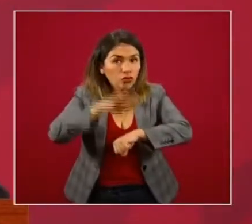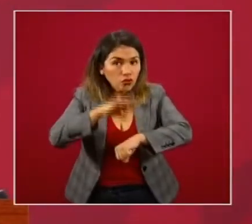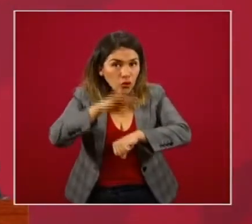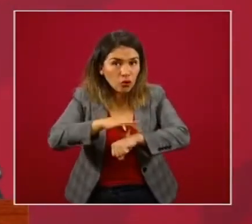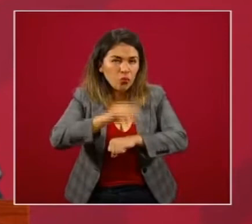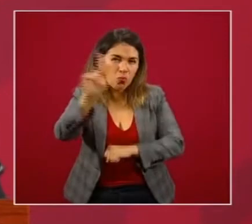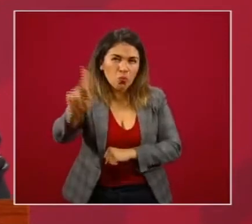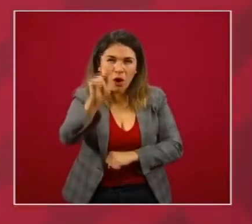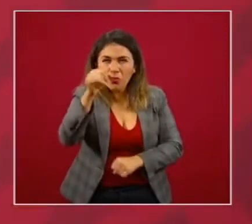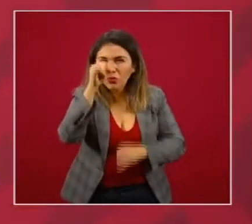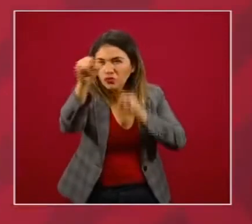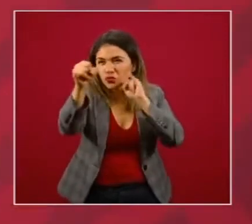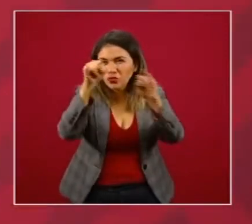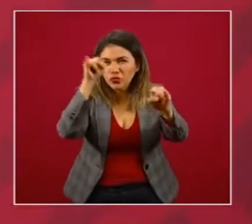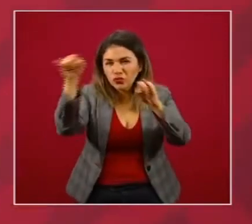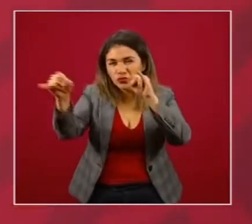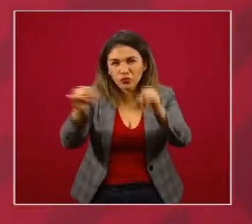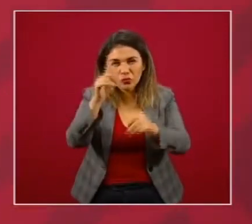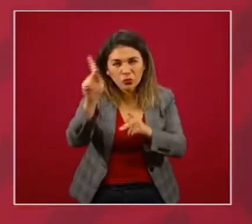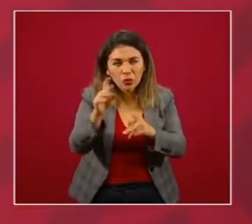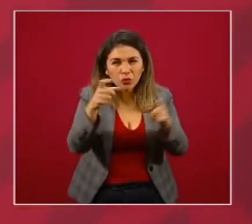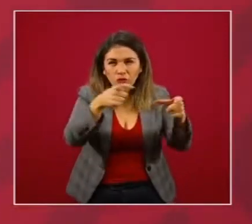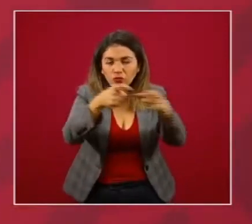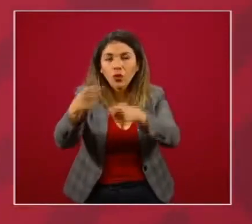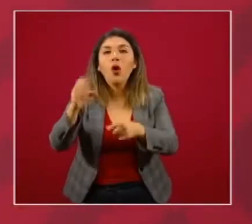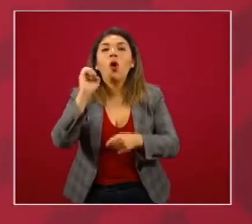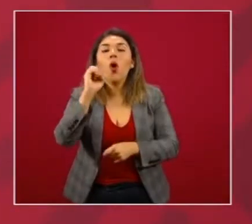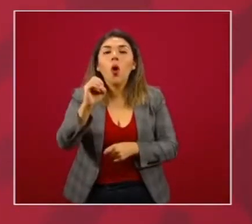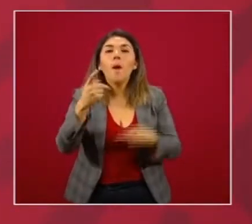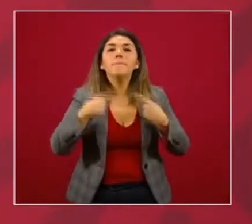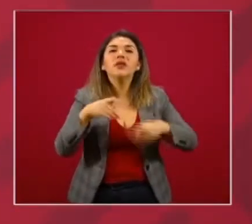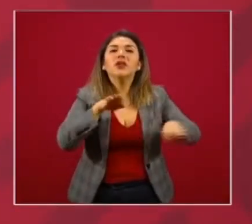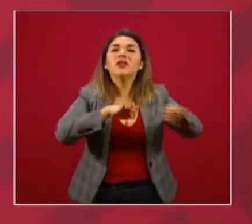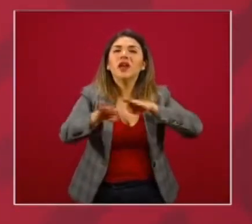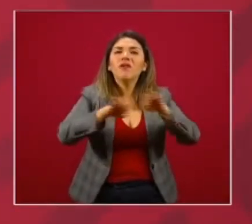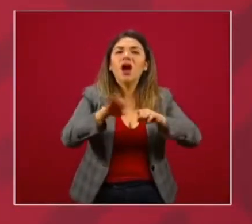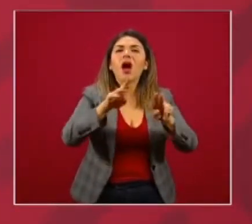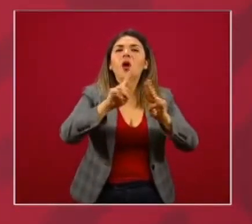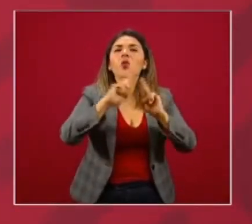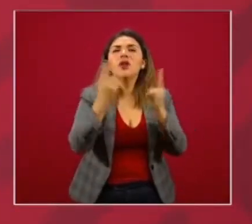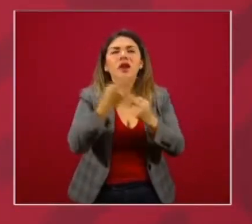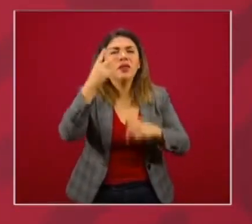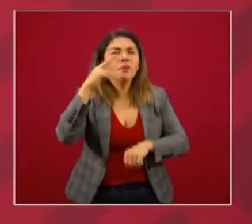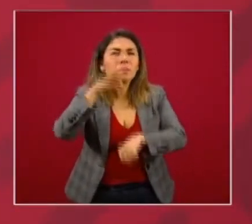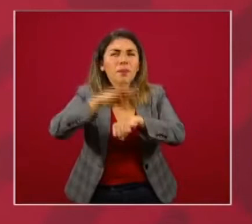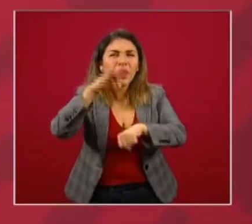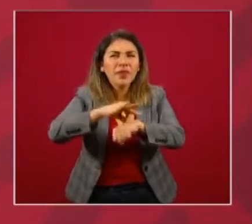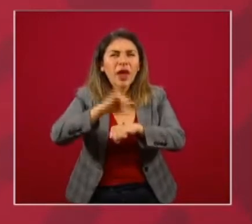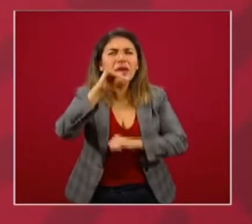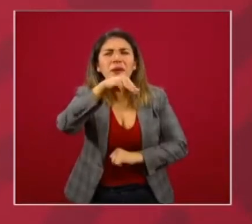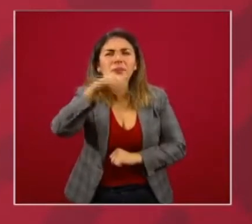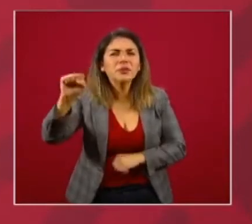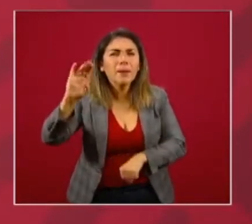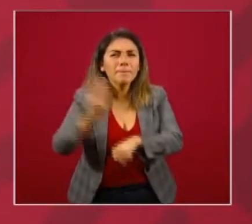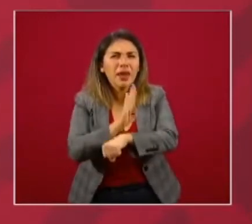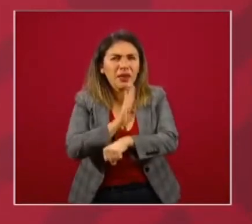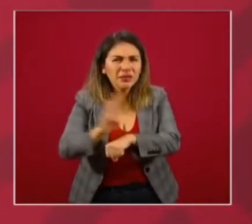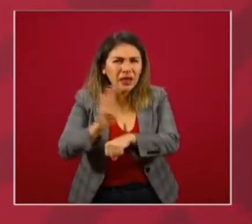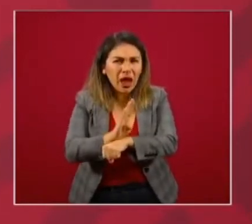rurales, los que trabajan en las unidades médicas rurales del IMSS-Bienestar,